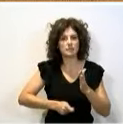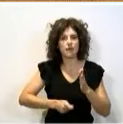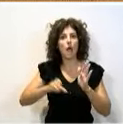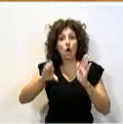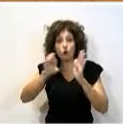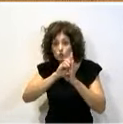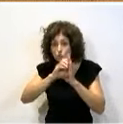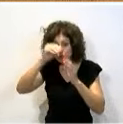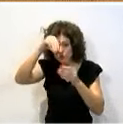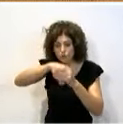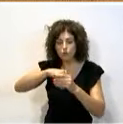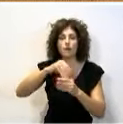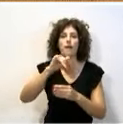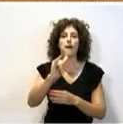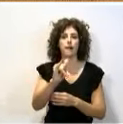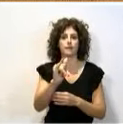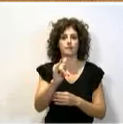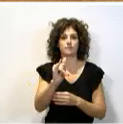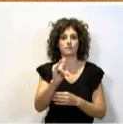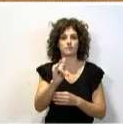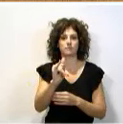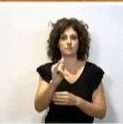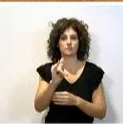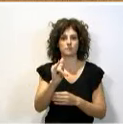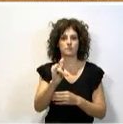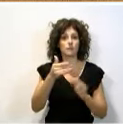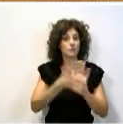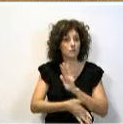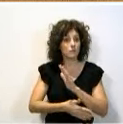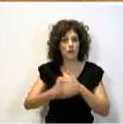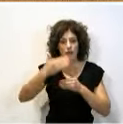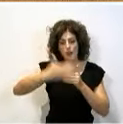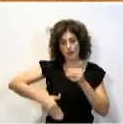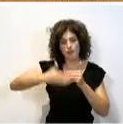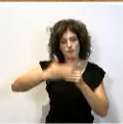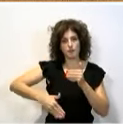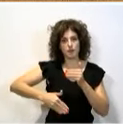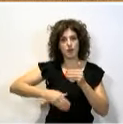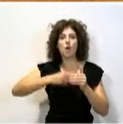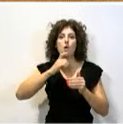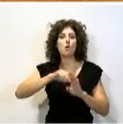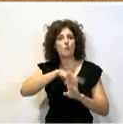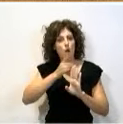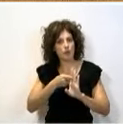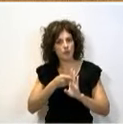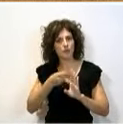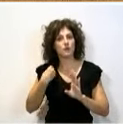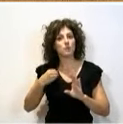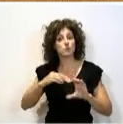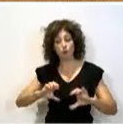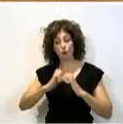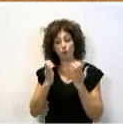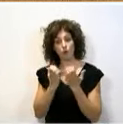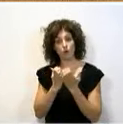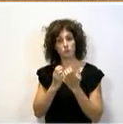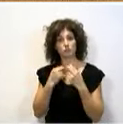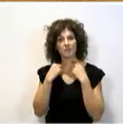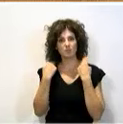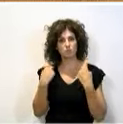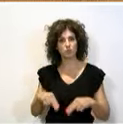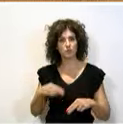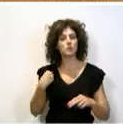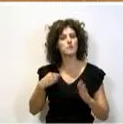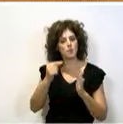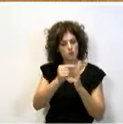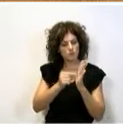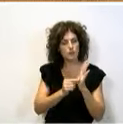dentro de la Constitución y habla que delimitar mediante ley que emane del Congreso de los Diputados los términos y las